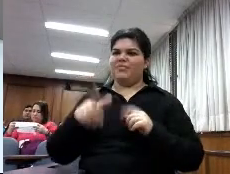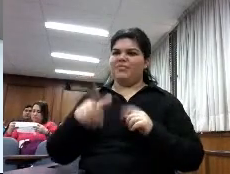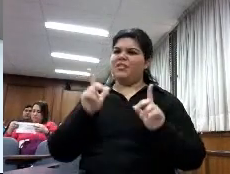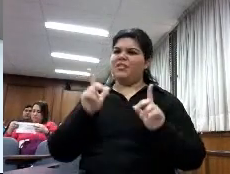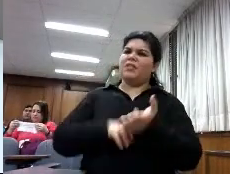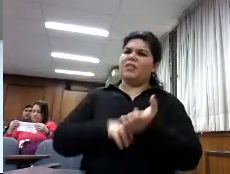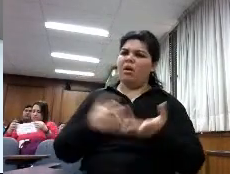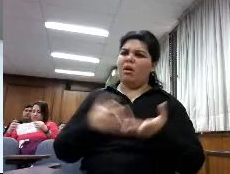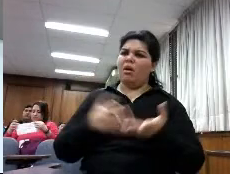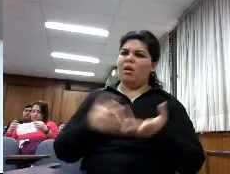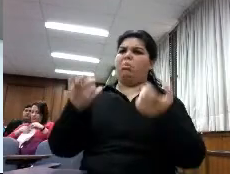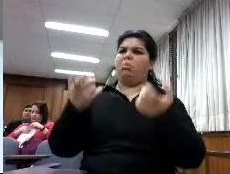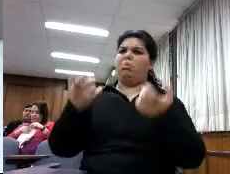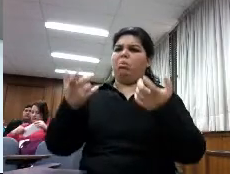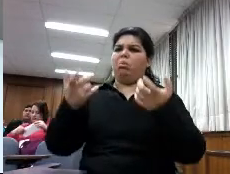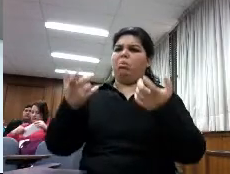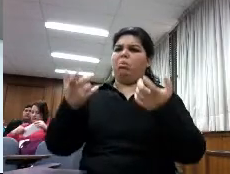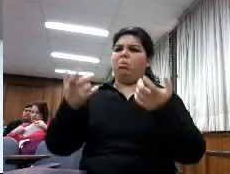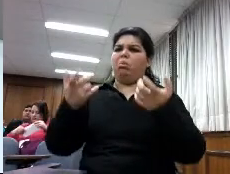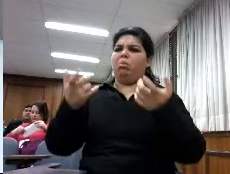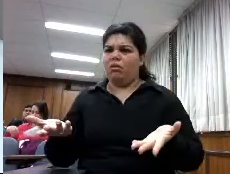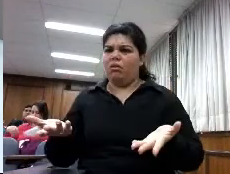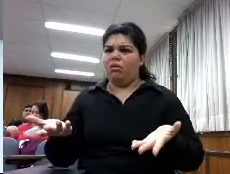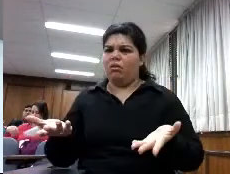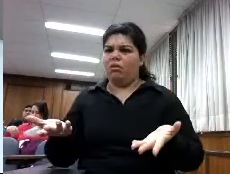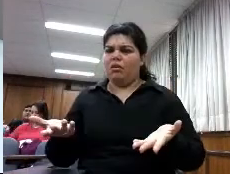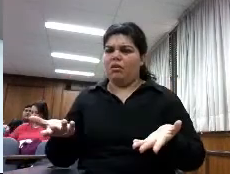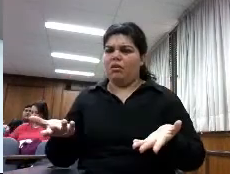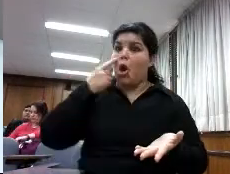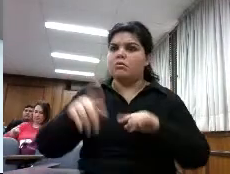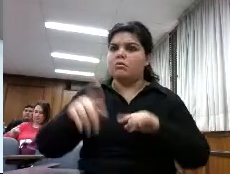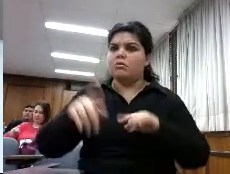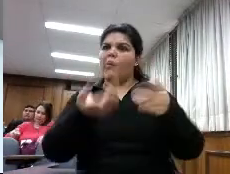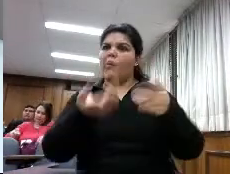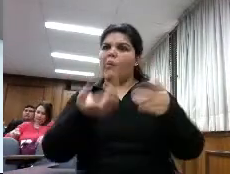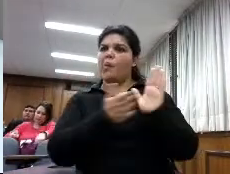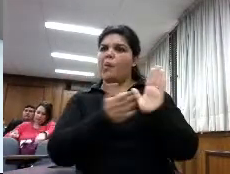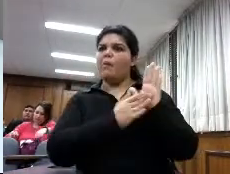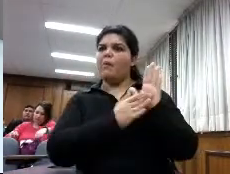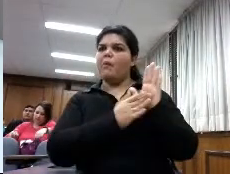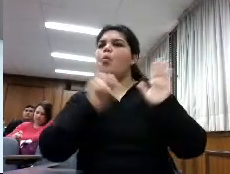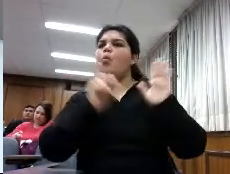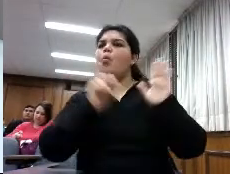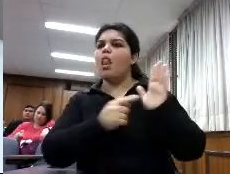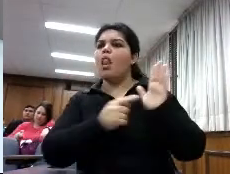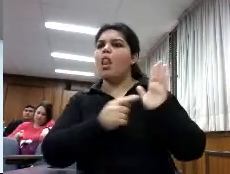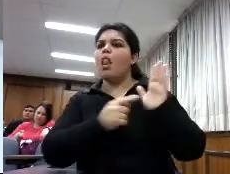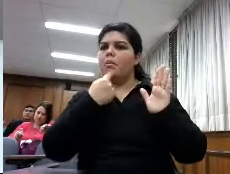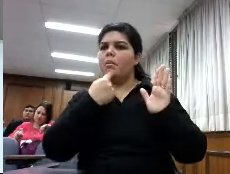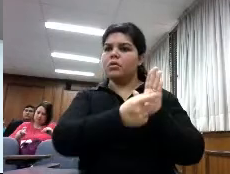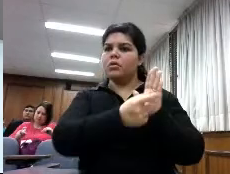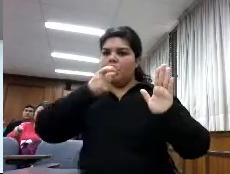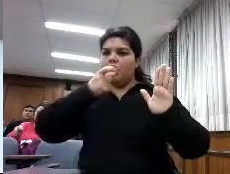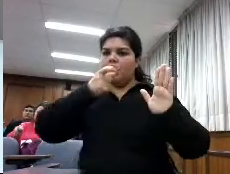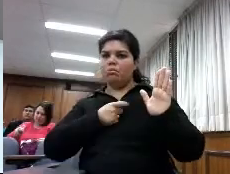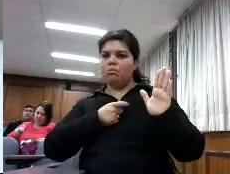tienen un buen conocimiento las fuentes que no conocen por lo tanto como os decía antes lo que necesitamos también es formarnos nosotros